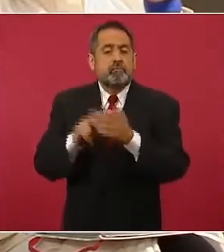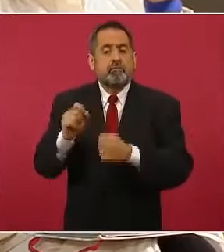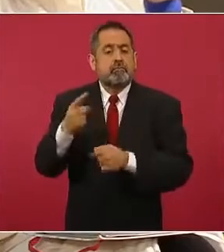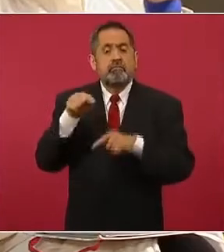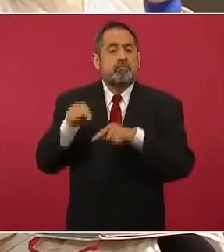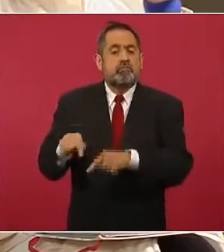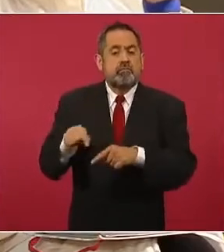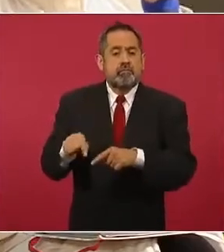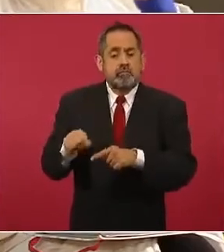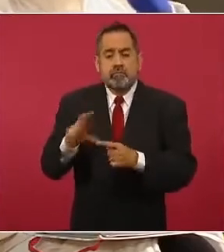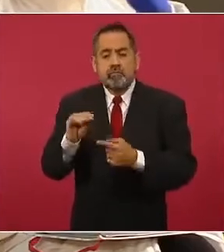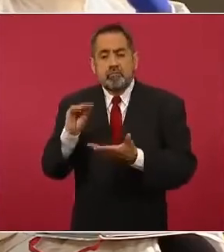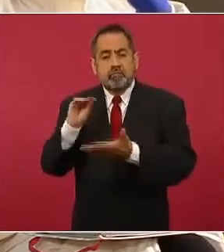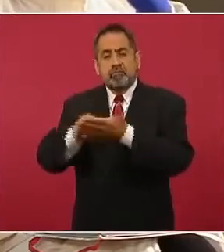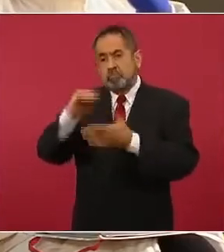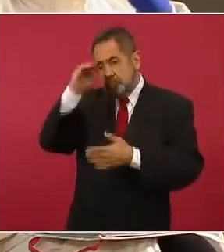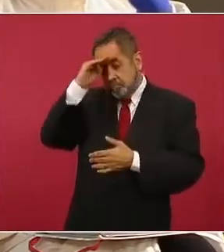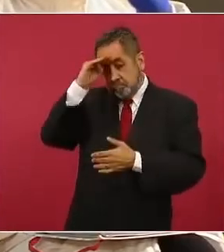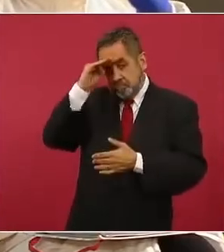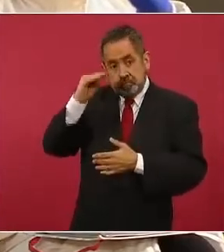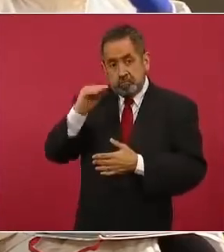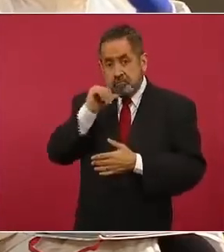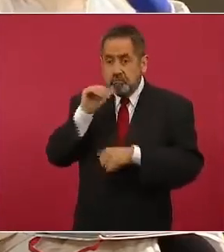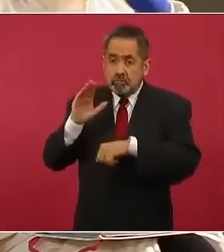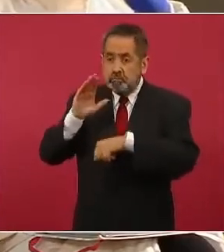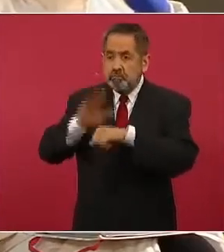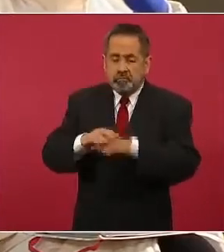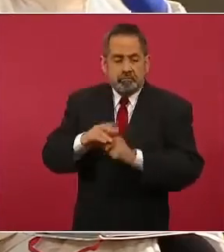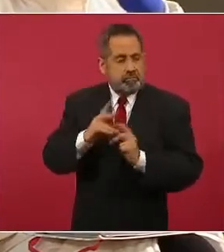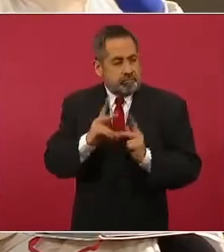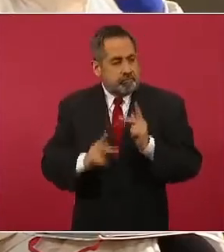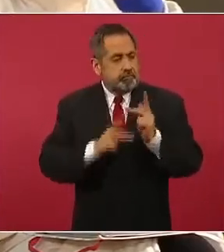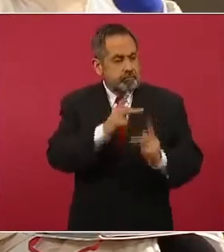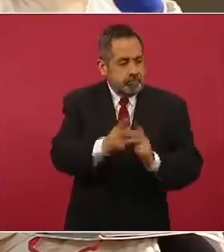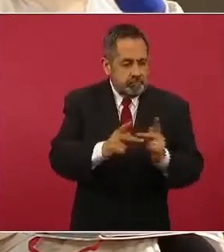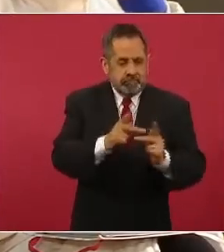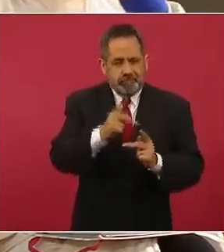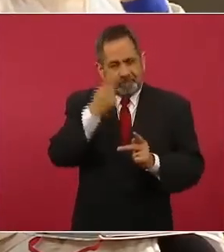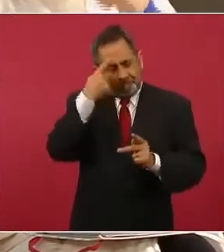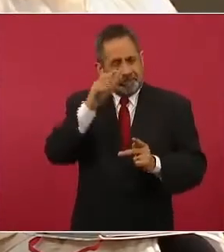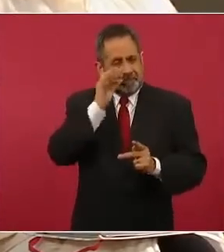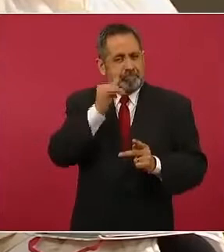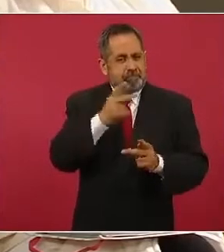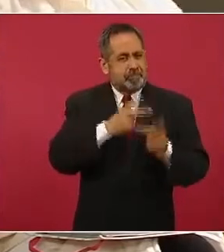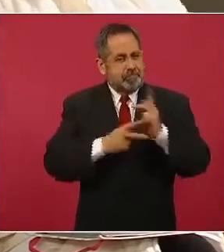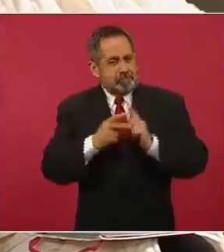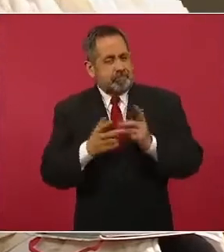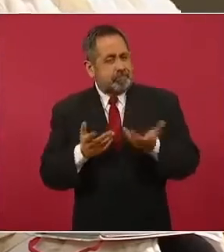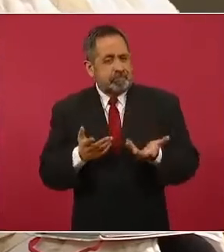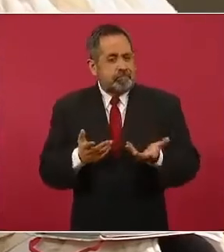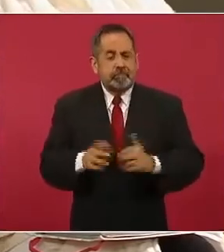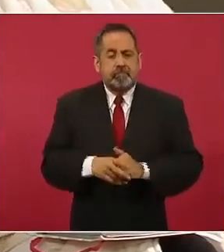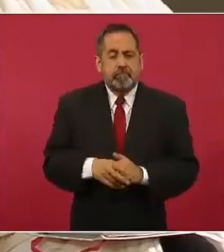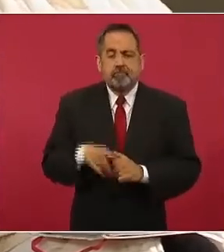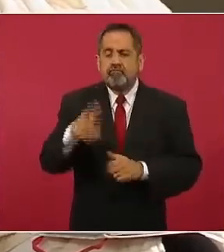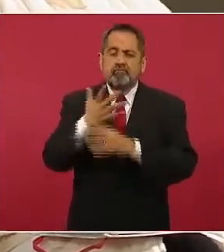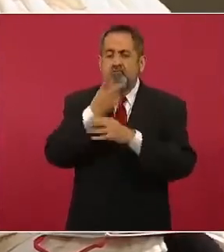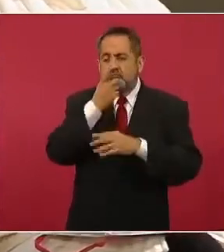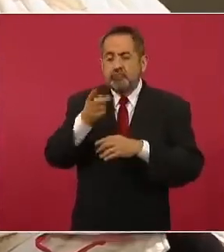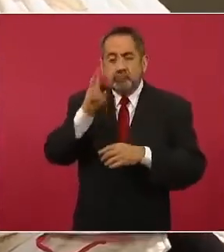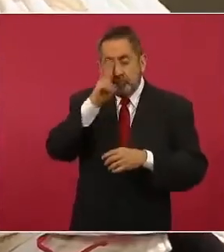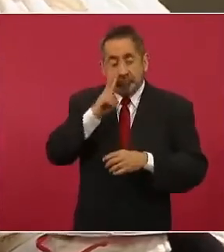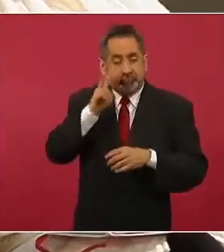pues no se contemplaba más presupuesto para estos programas y usted mencionaba que estaban